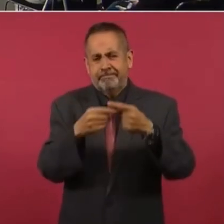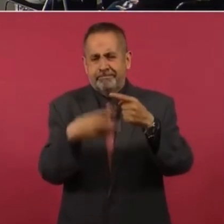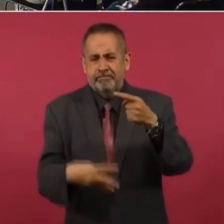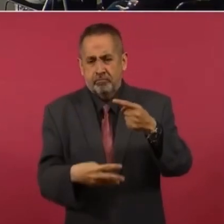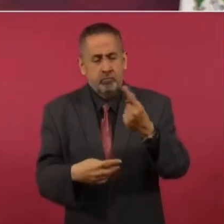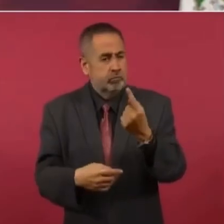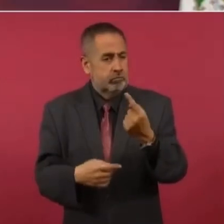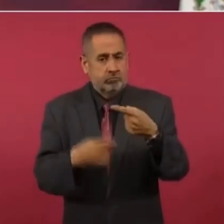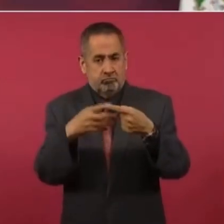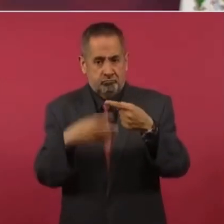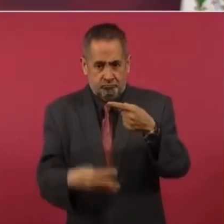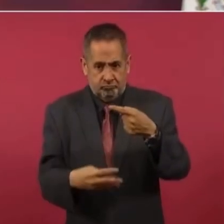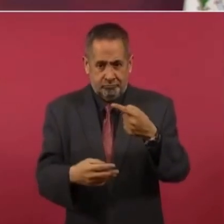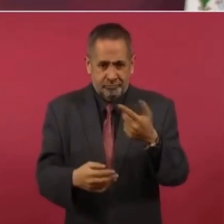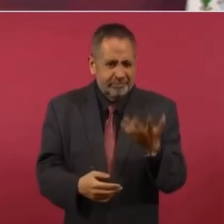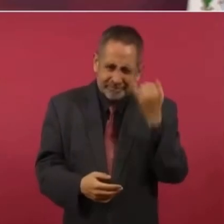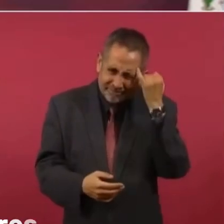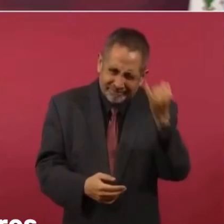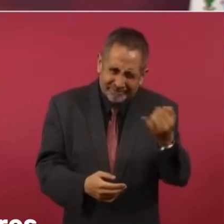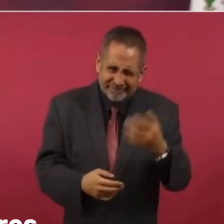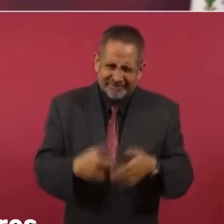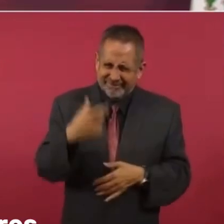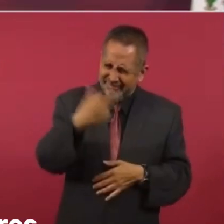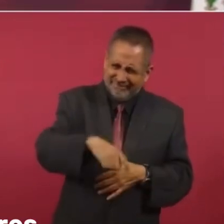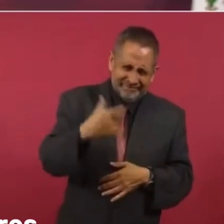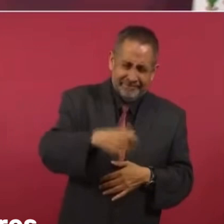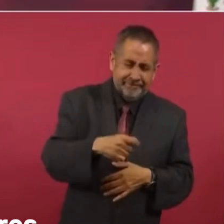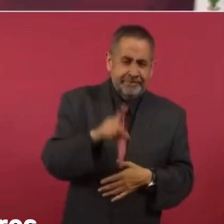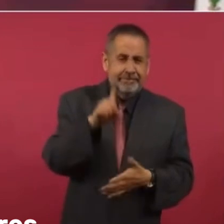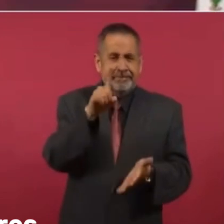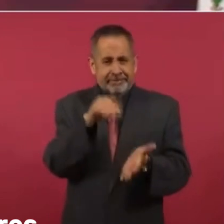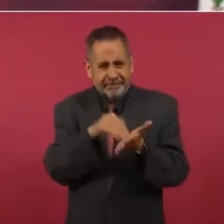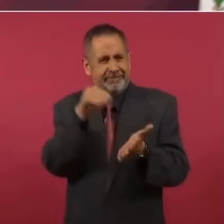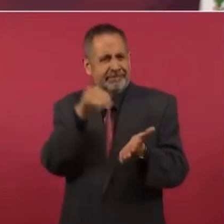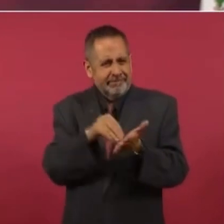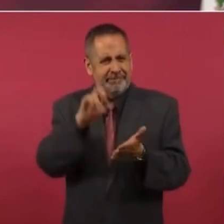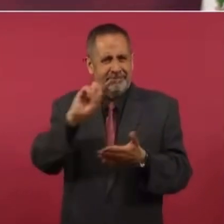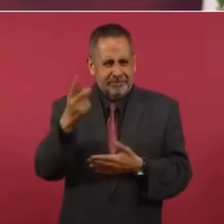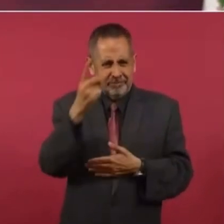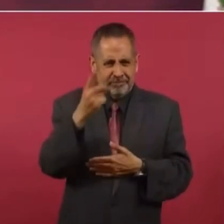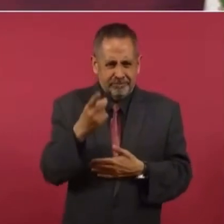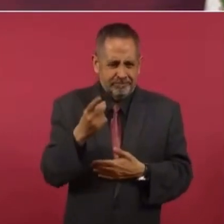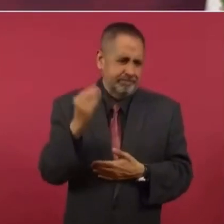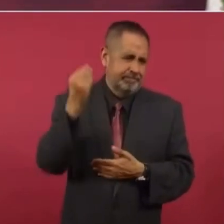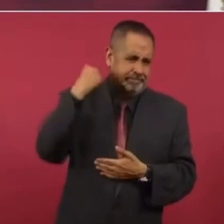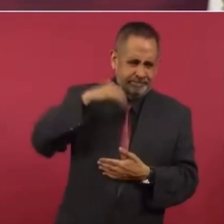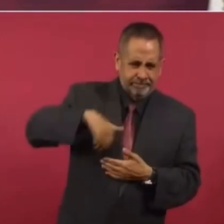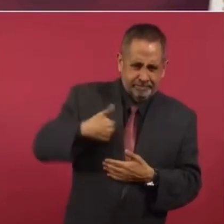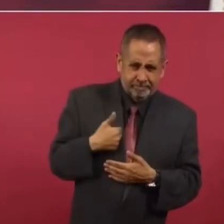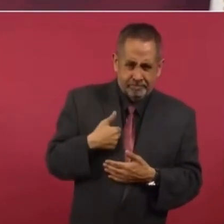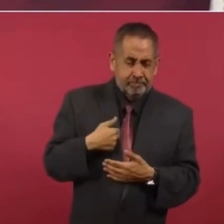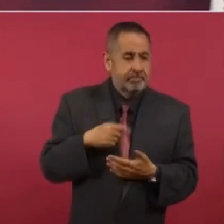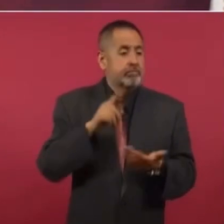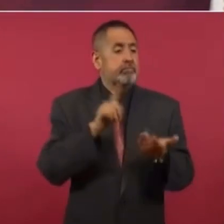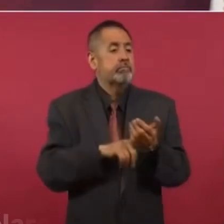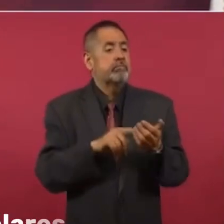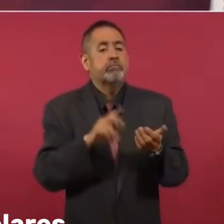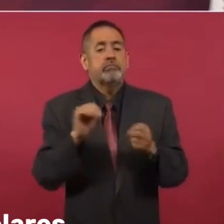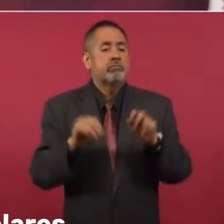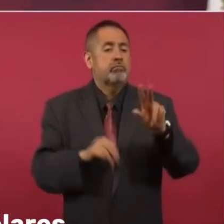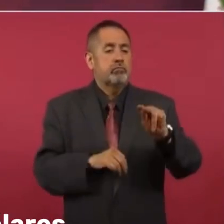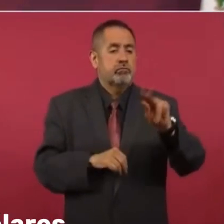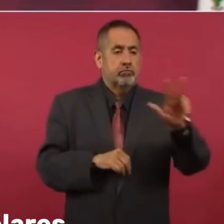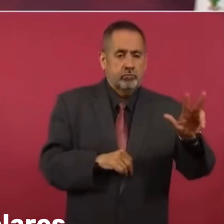Para aparecer en la lista de Forbes hay que tener más de mil millones de dólares. En el 88 la